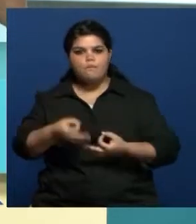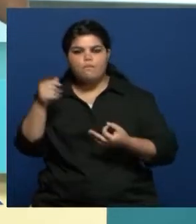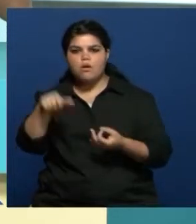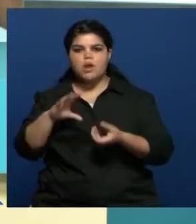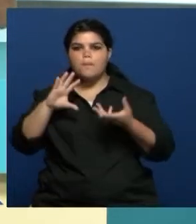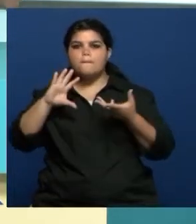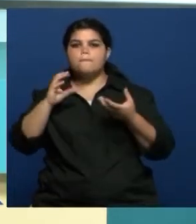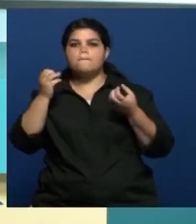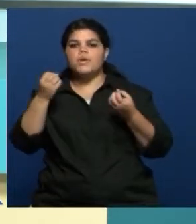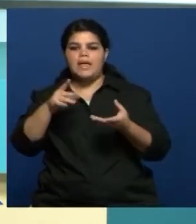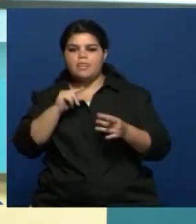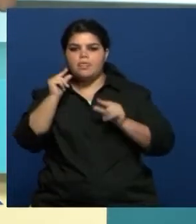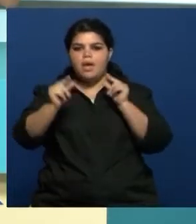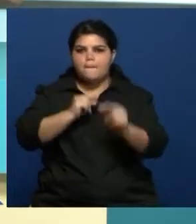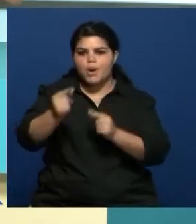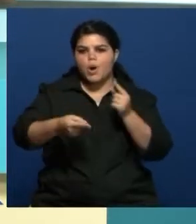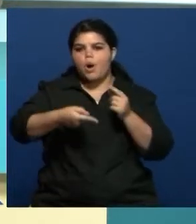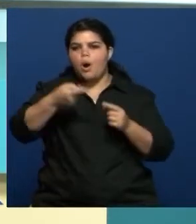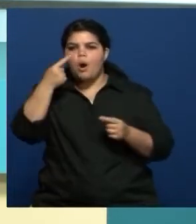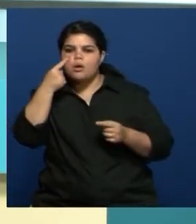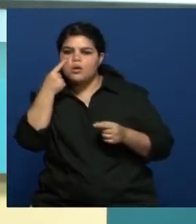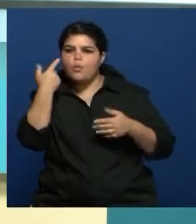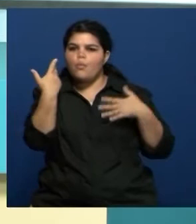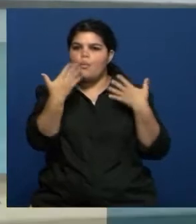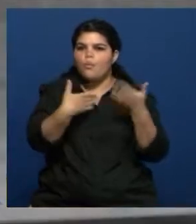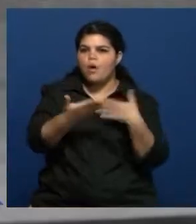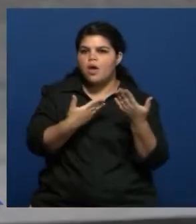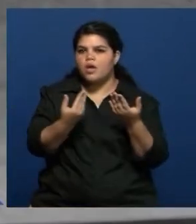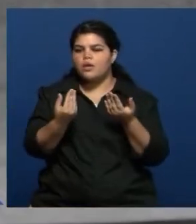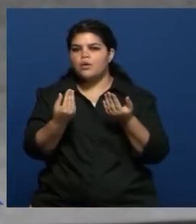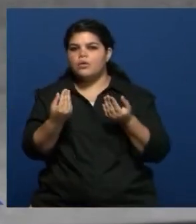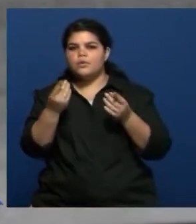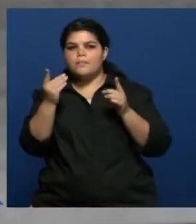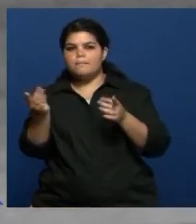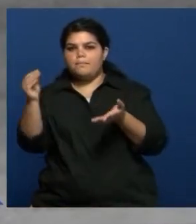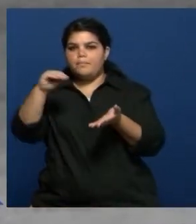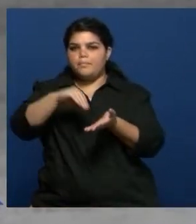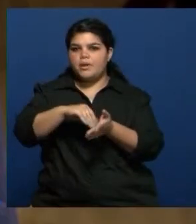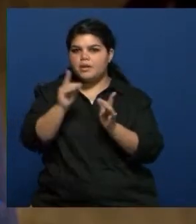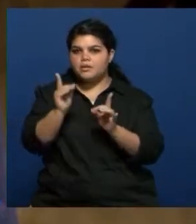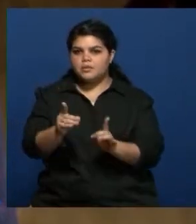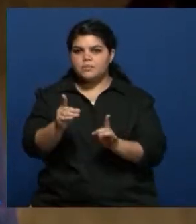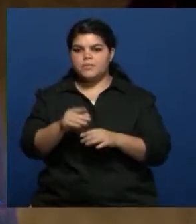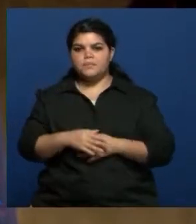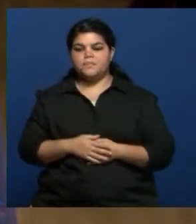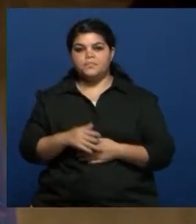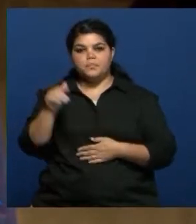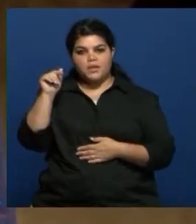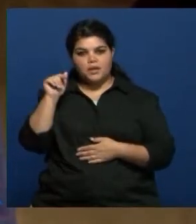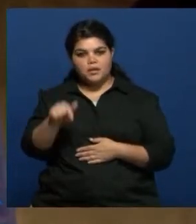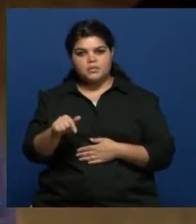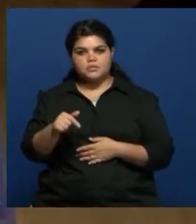algo como mucho más del juego y además que a partir como de una cierta